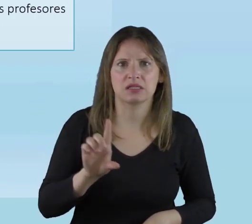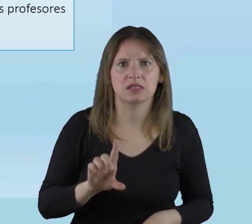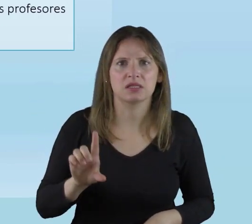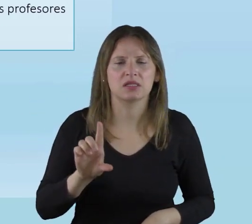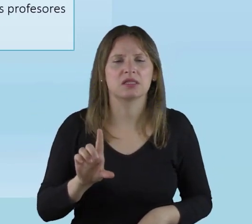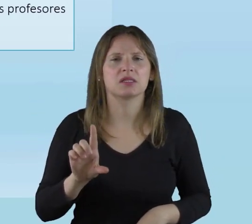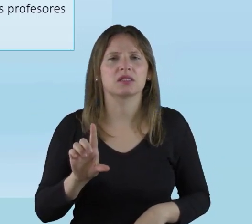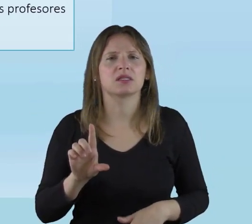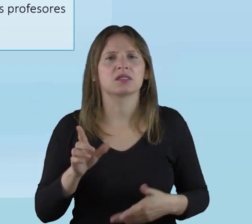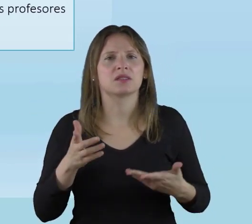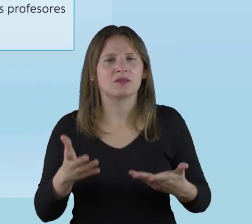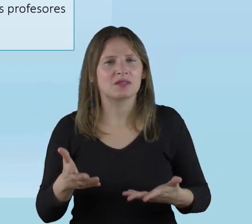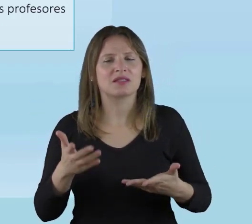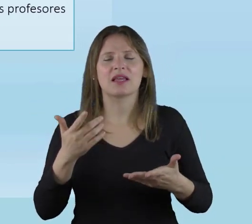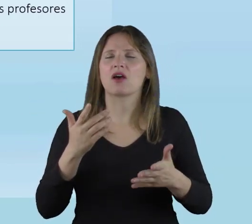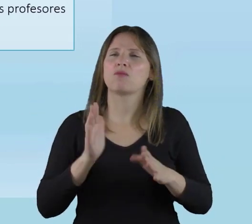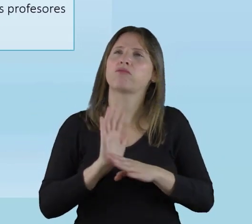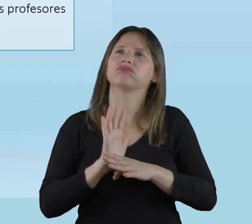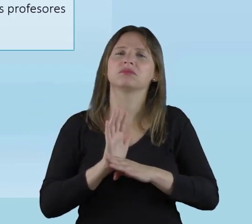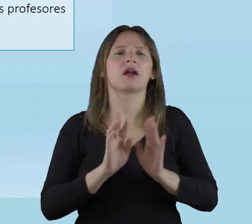la institución